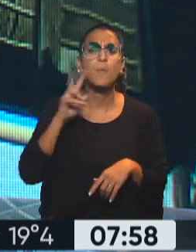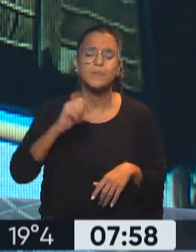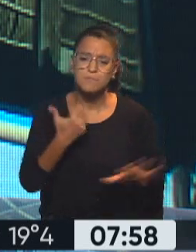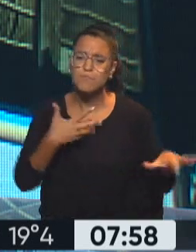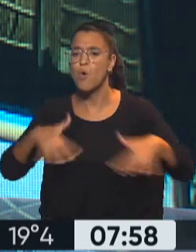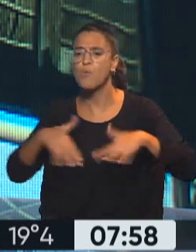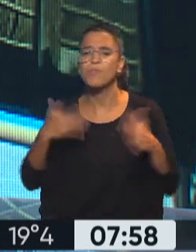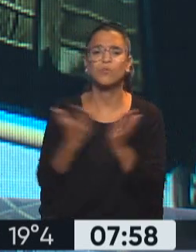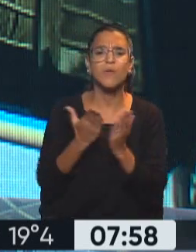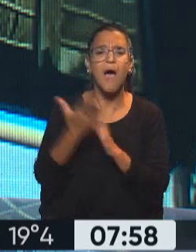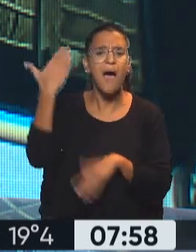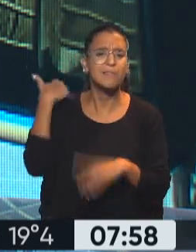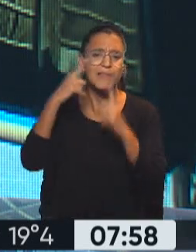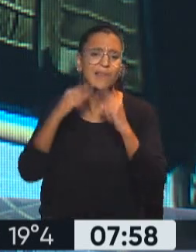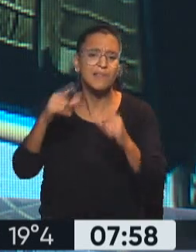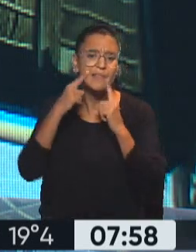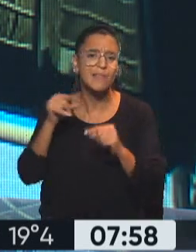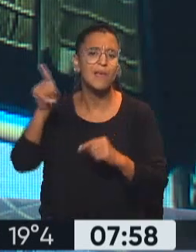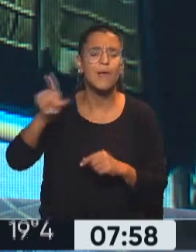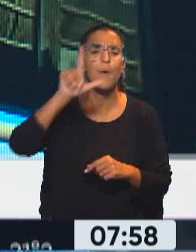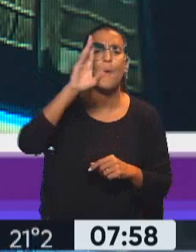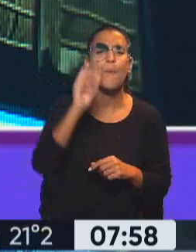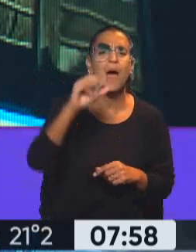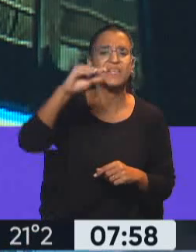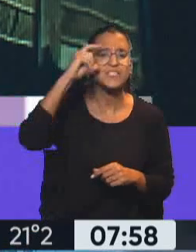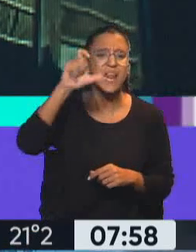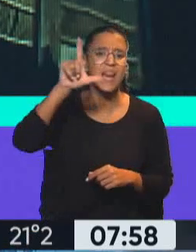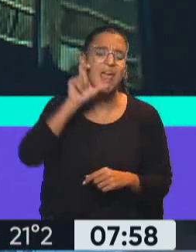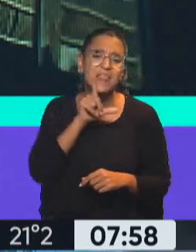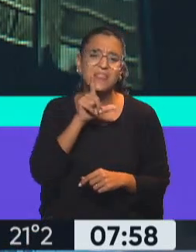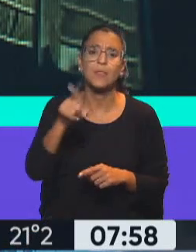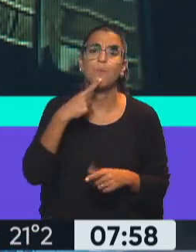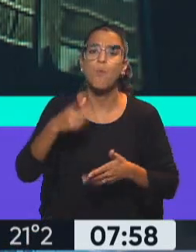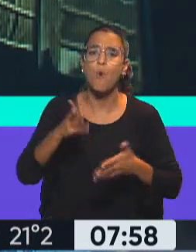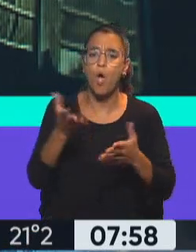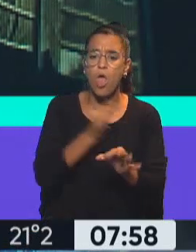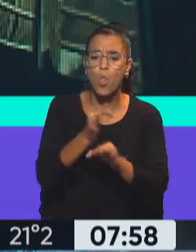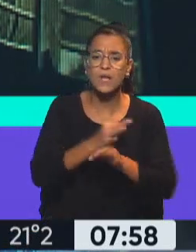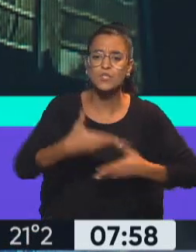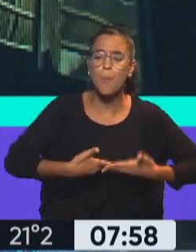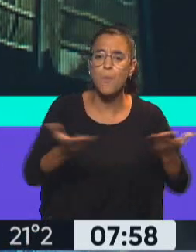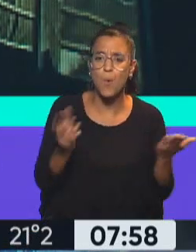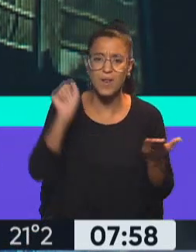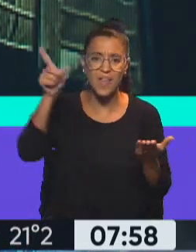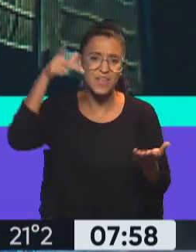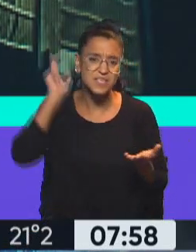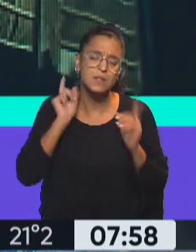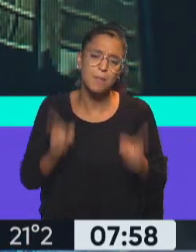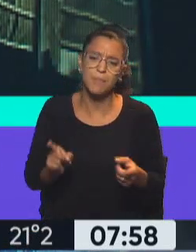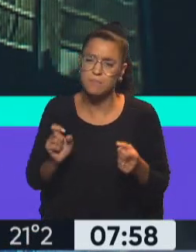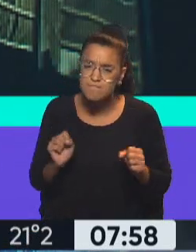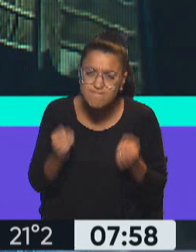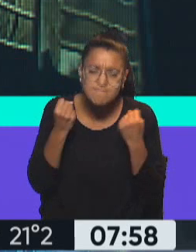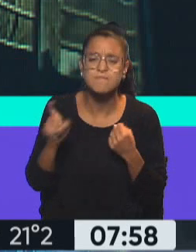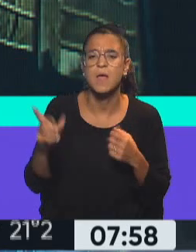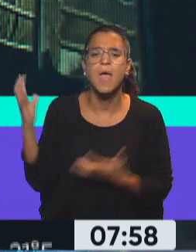movida estudiantil que en ese momento criticaba a la Bachelet, que no apostaba por hacer pública la educación en Chile y también renegaba de esa